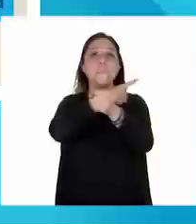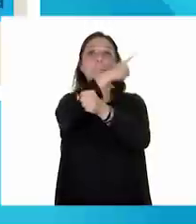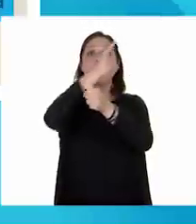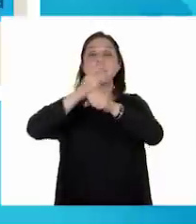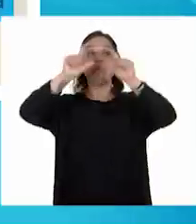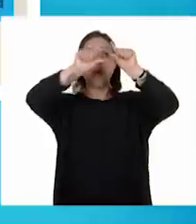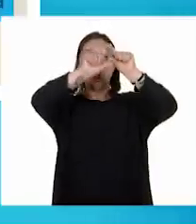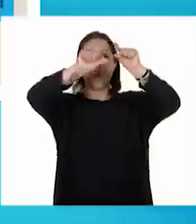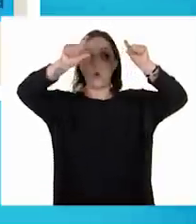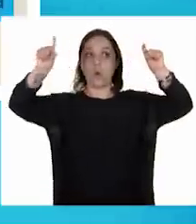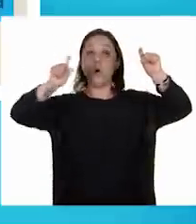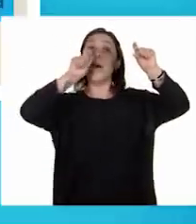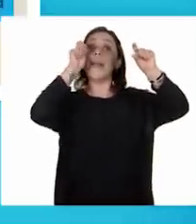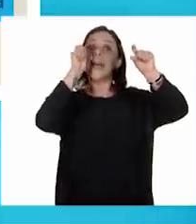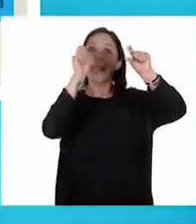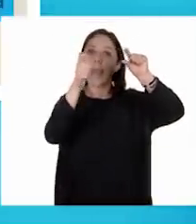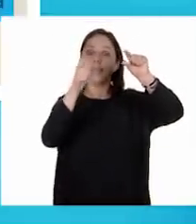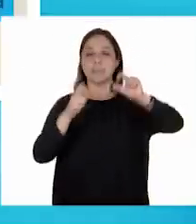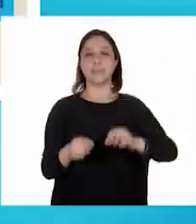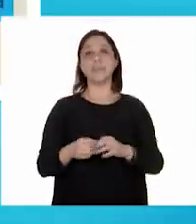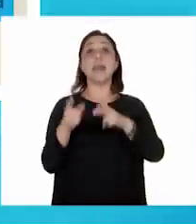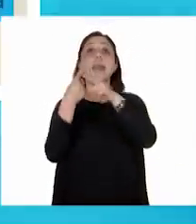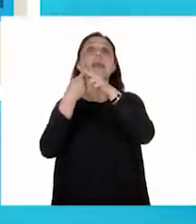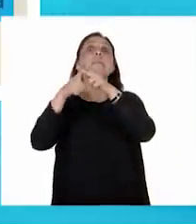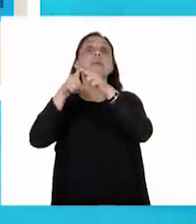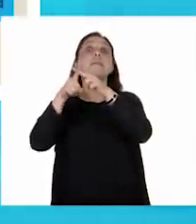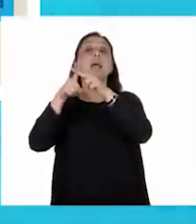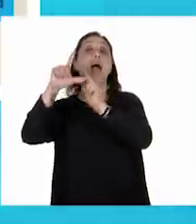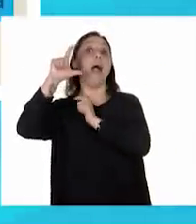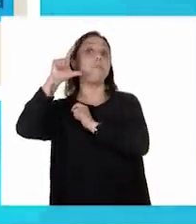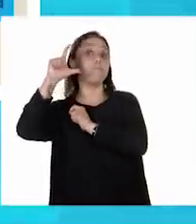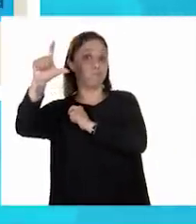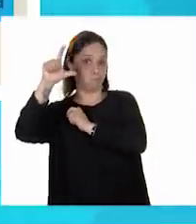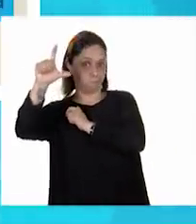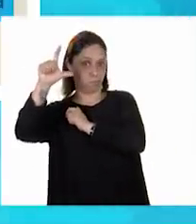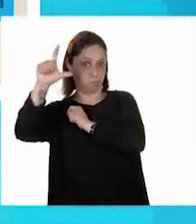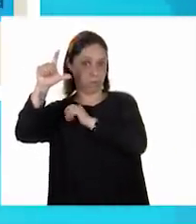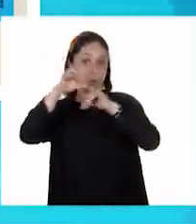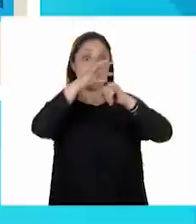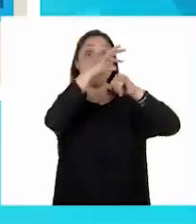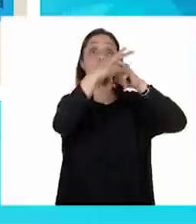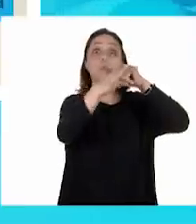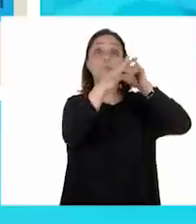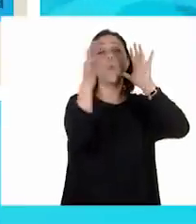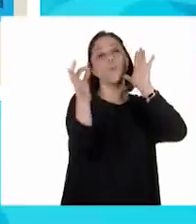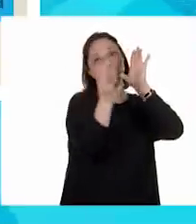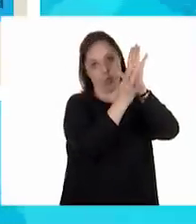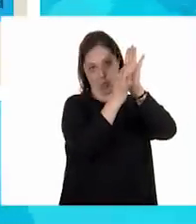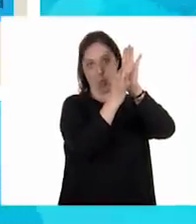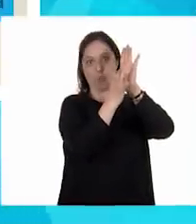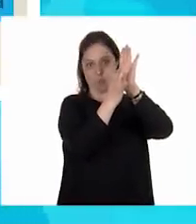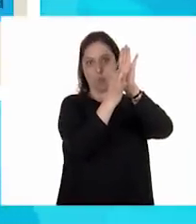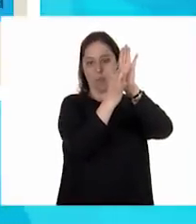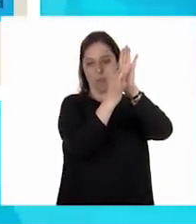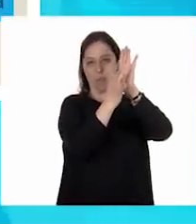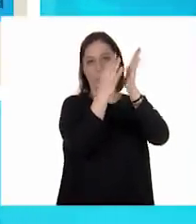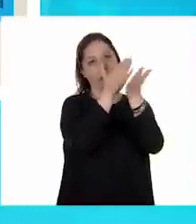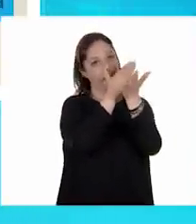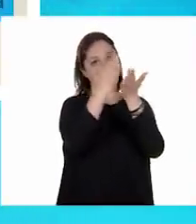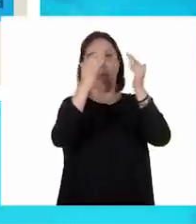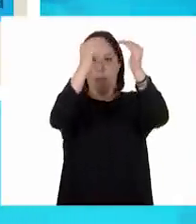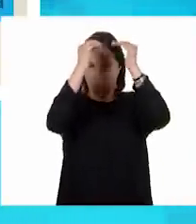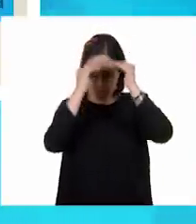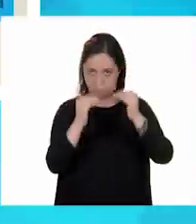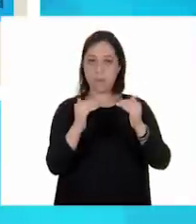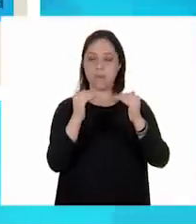inicia con una letra mayúscula y termina con... Un punto final o un punto y aparte. Punto y aparte. Excelente.